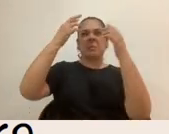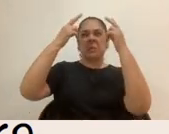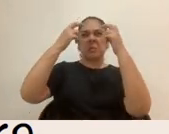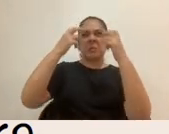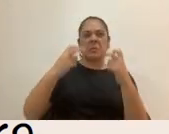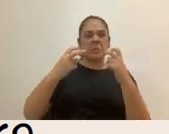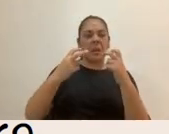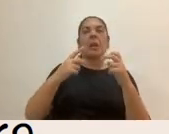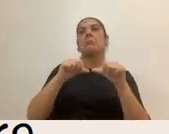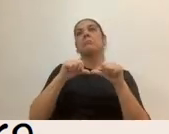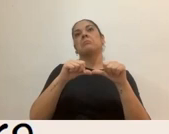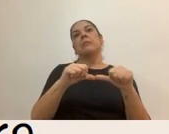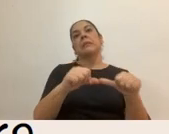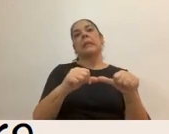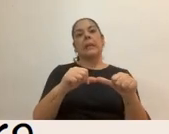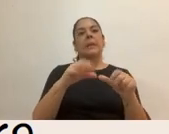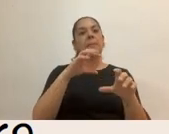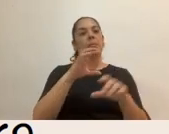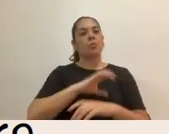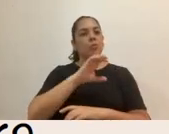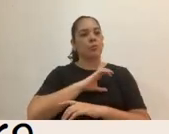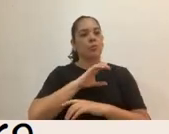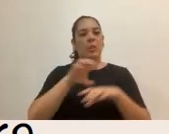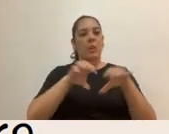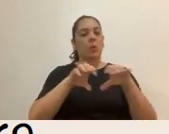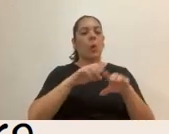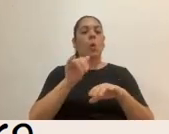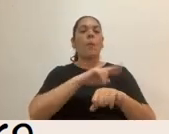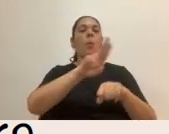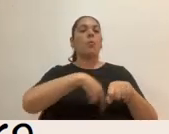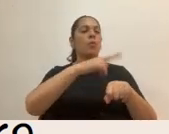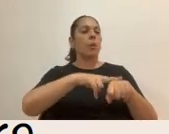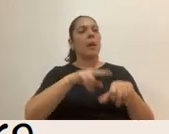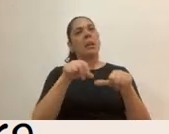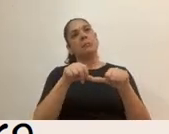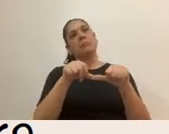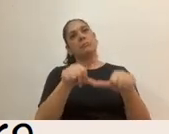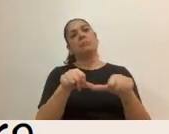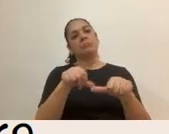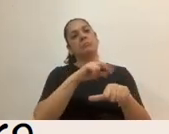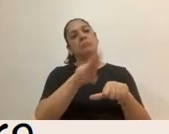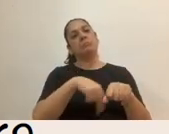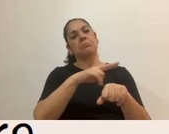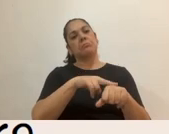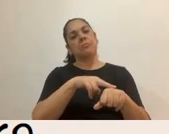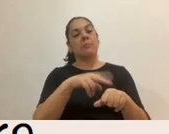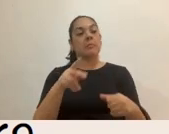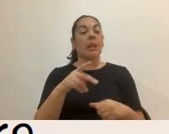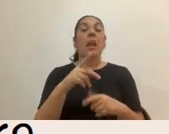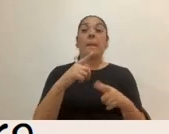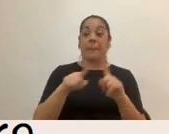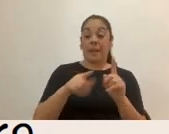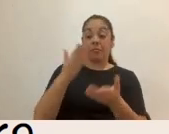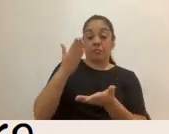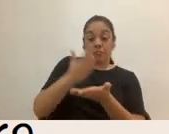seguimos actuando desde esto como lo natural. Entonces, en la medida en que reflexionamos al respecto y nos